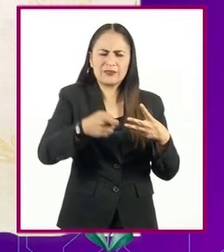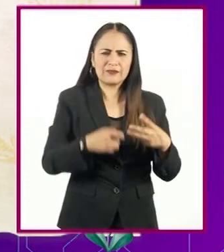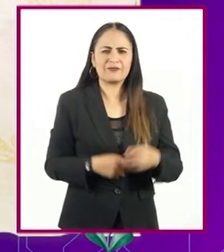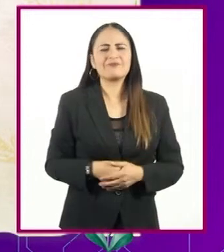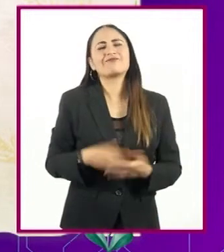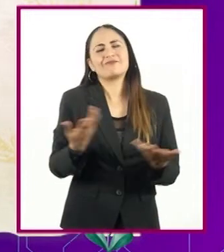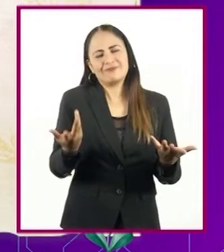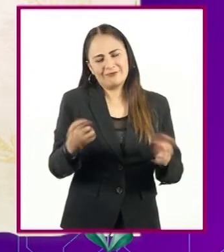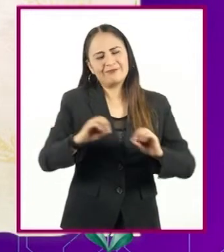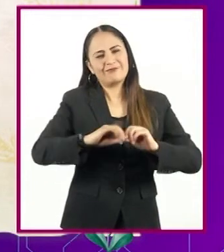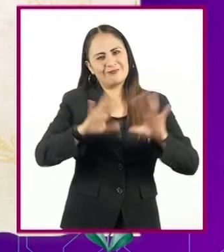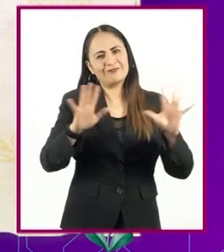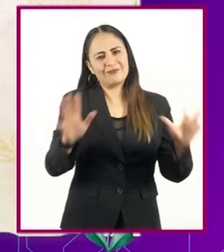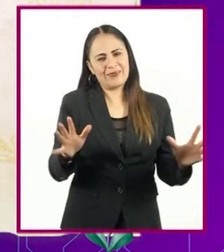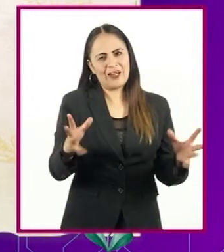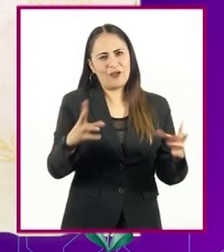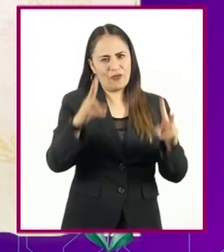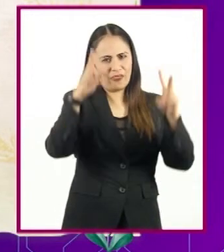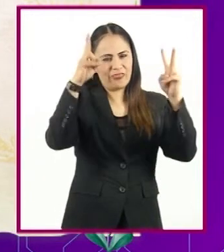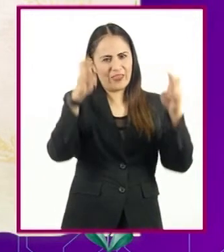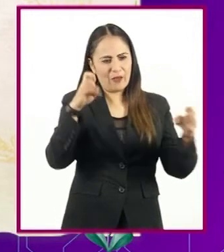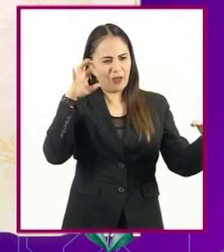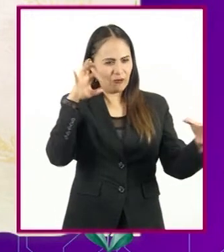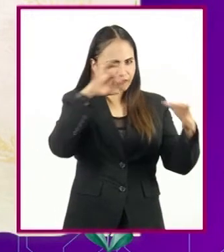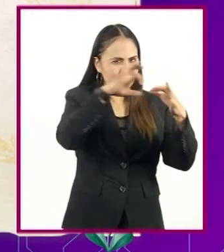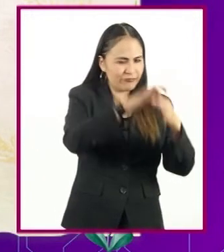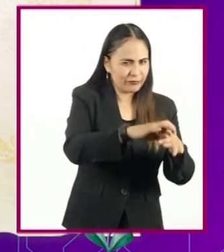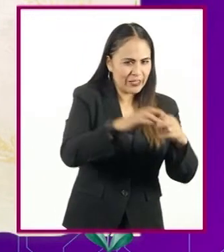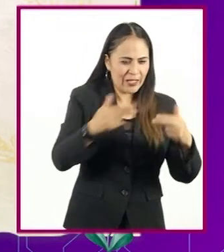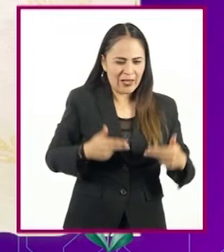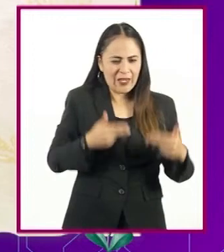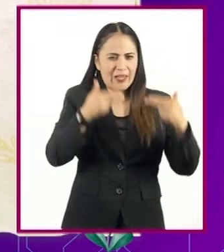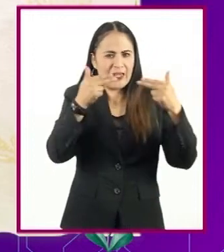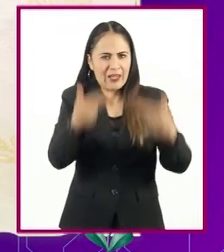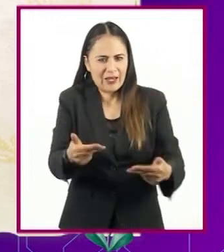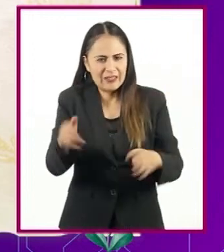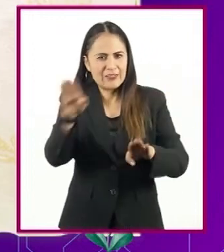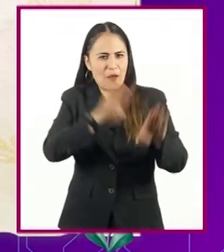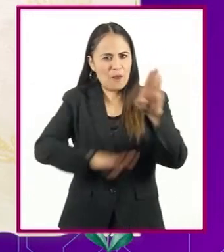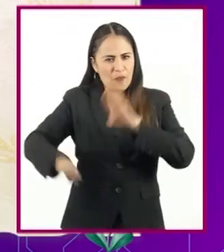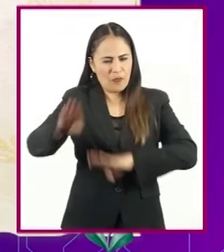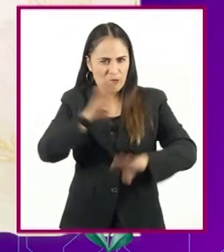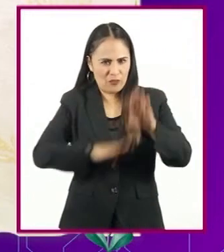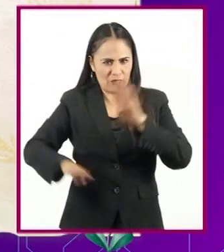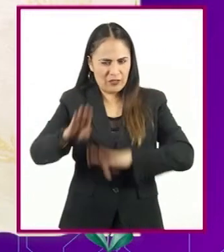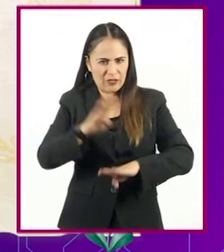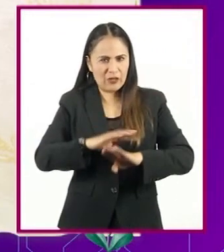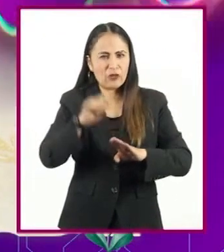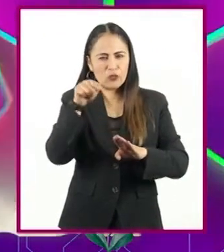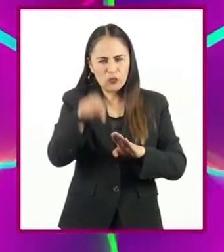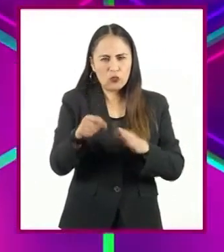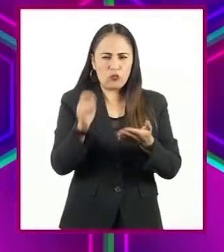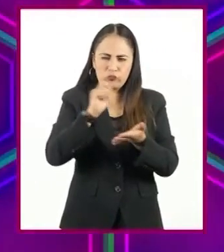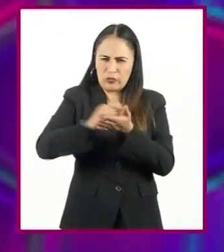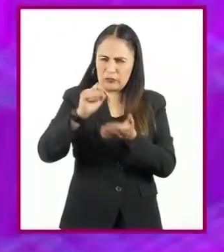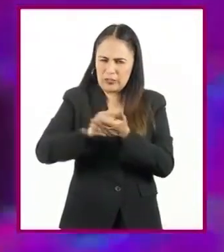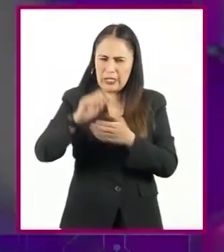Claro, todas se relacionan con herencia biológica. Te invitamos a anexarlo, definirlo e ilustrarlo.